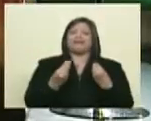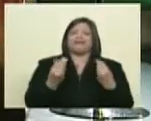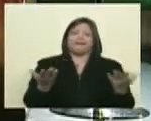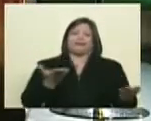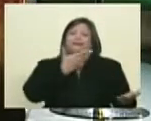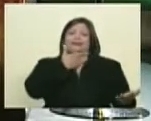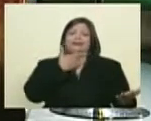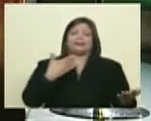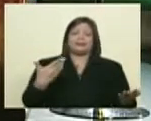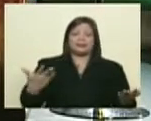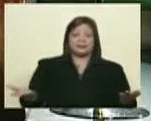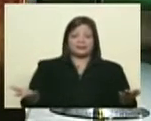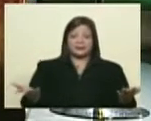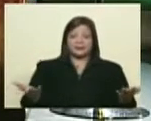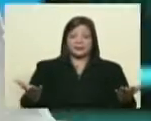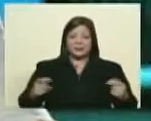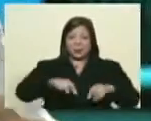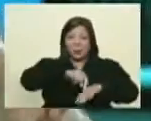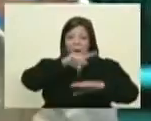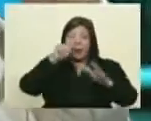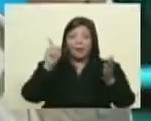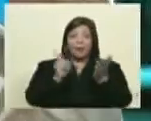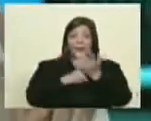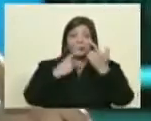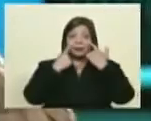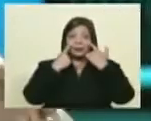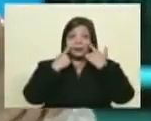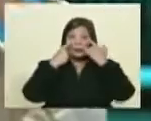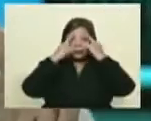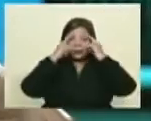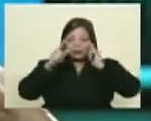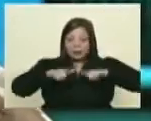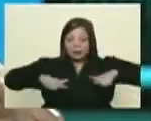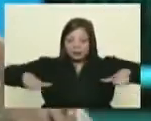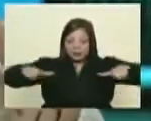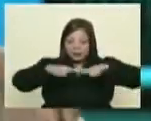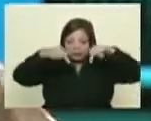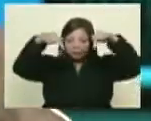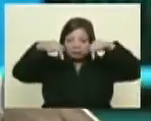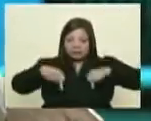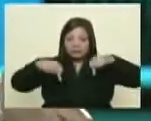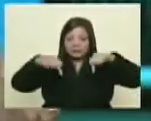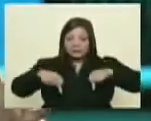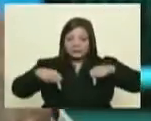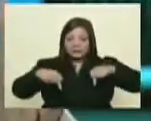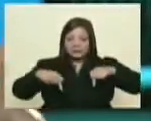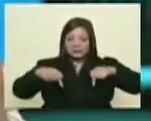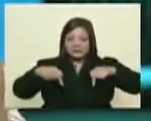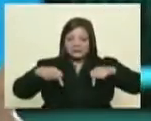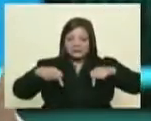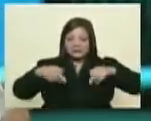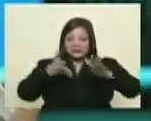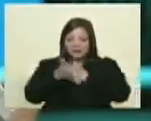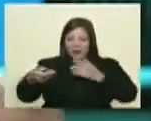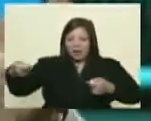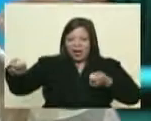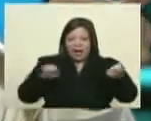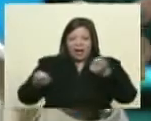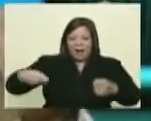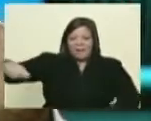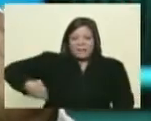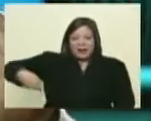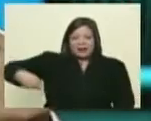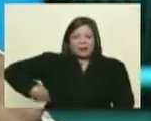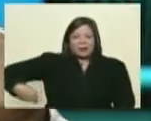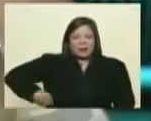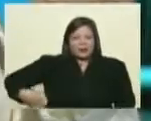el que no ha sido completamente ubicado dentro de las matices de manipulación y